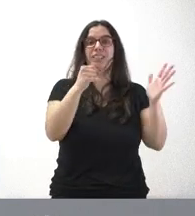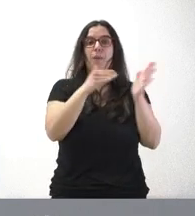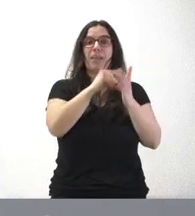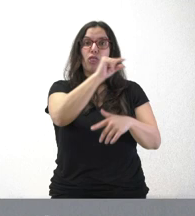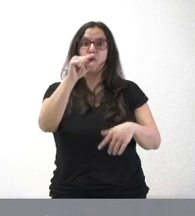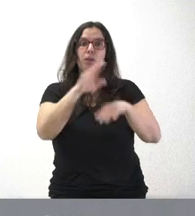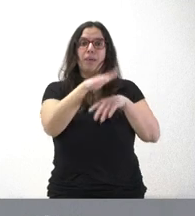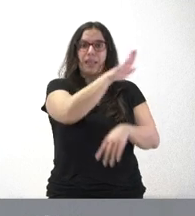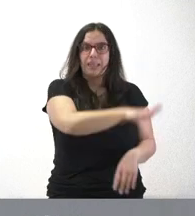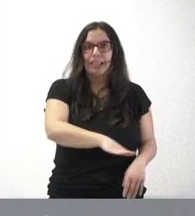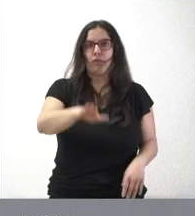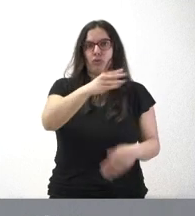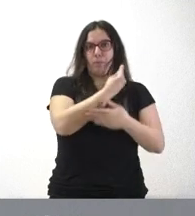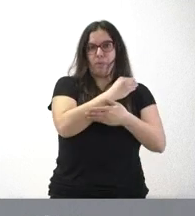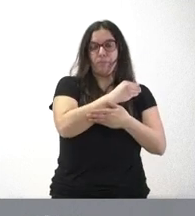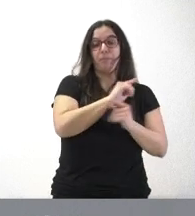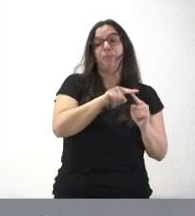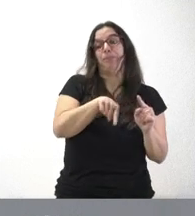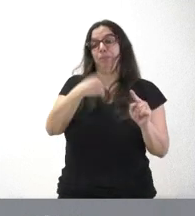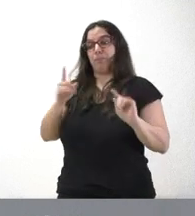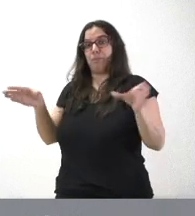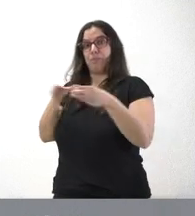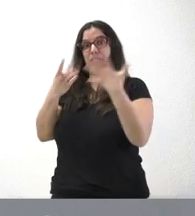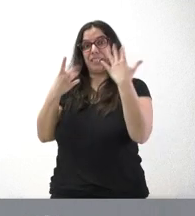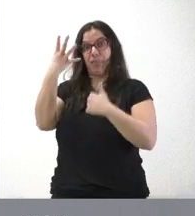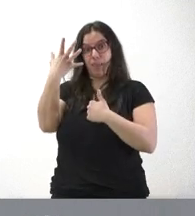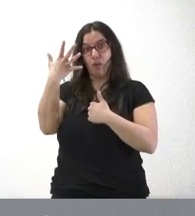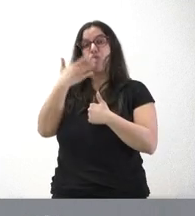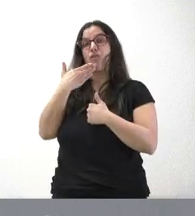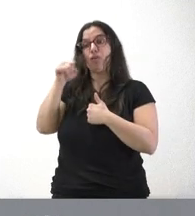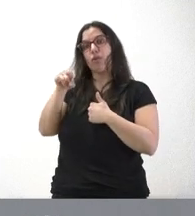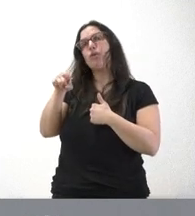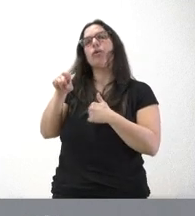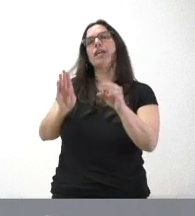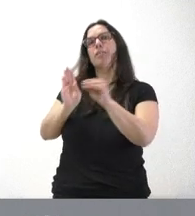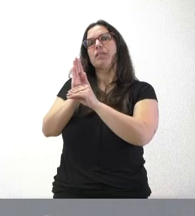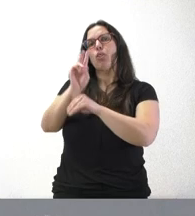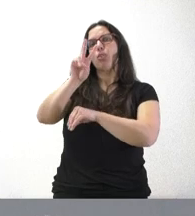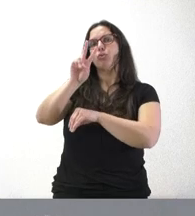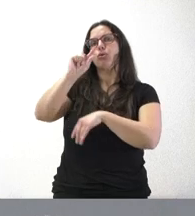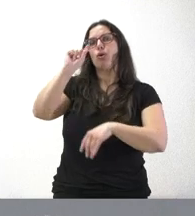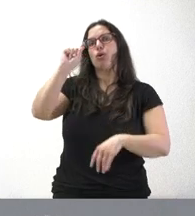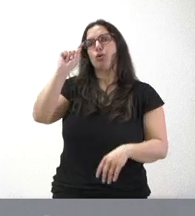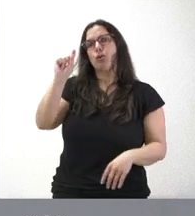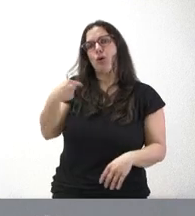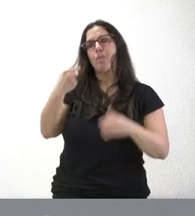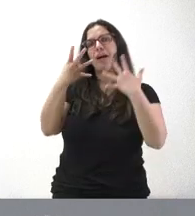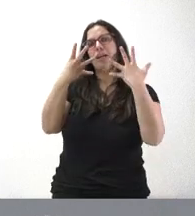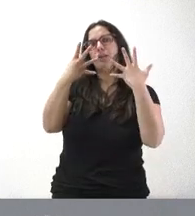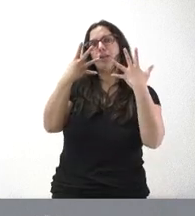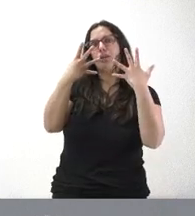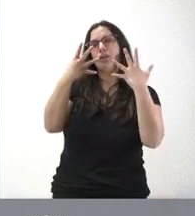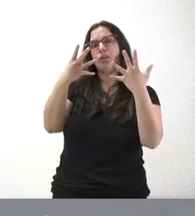en Castilla y León. Y para los más de 65 años la inversión es de 2,98